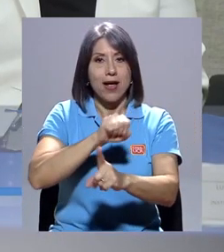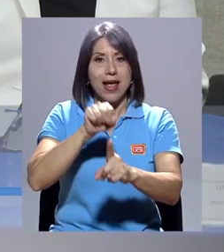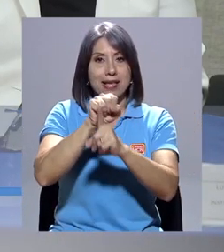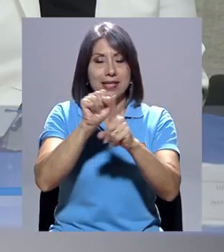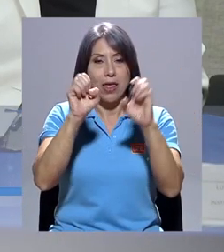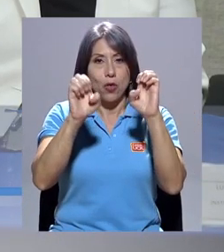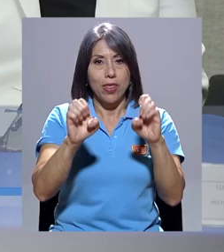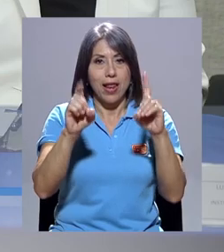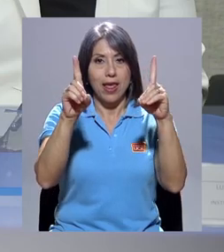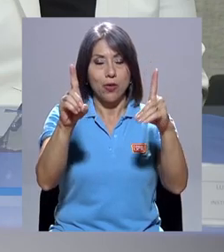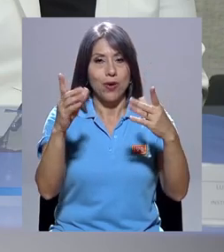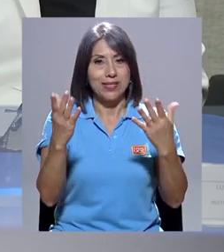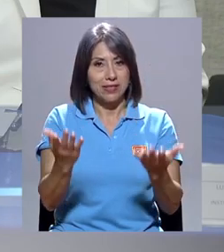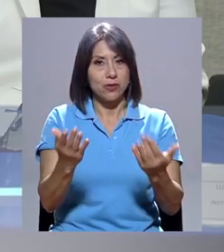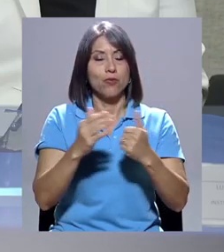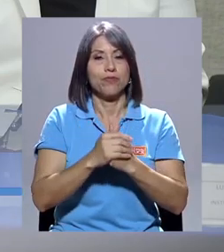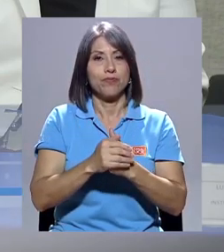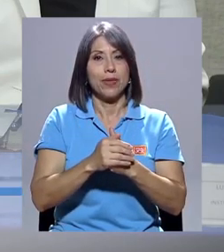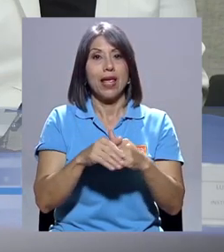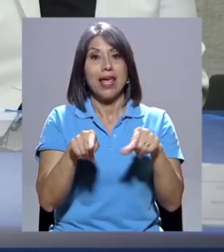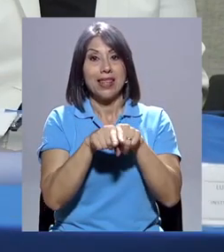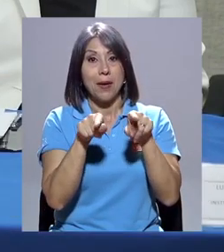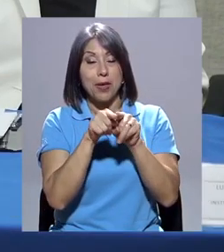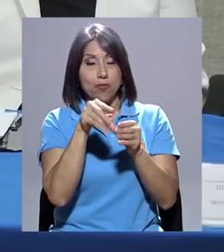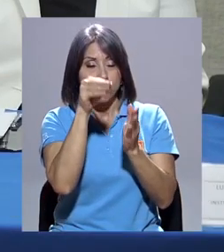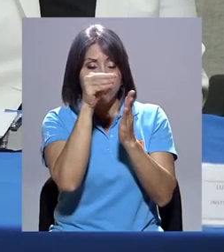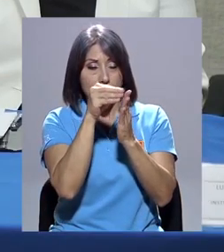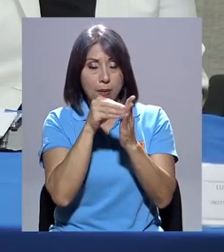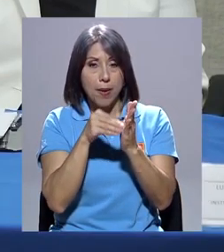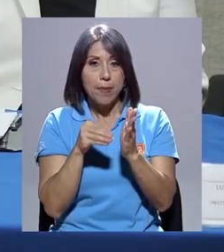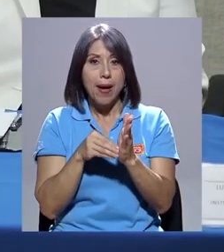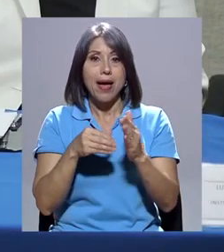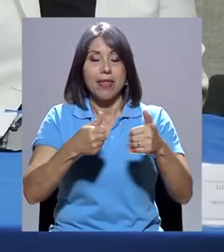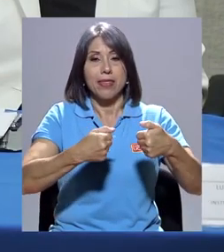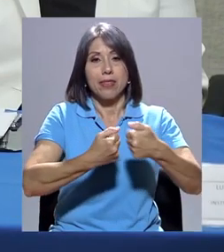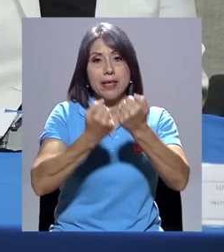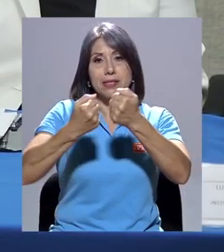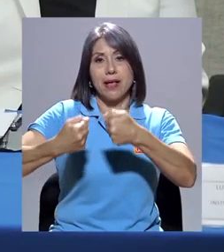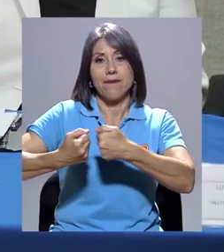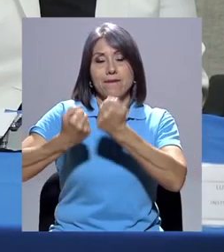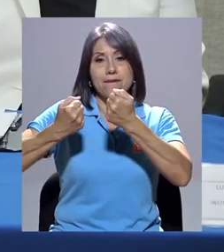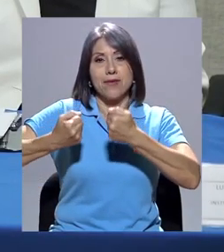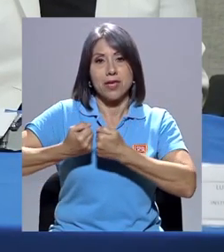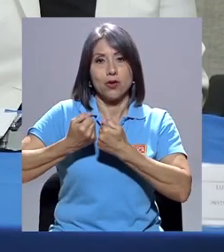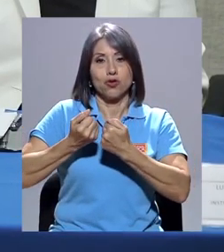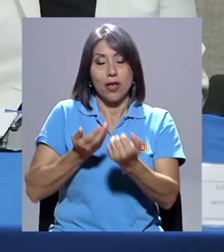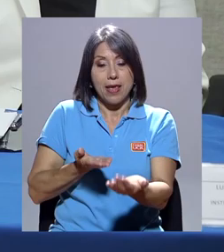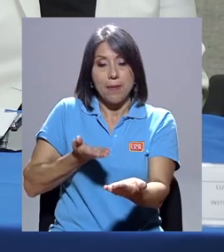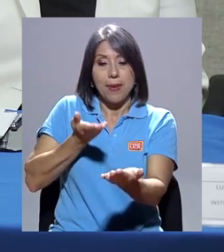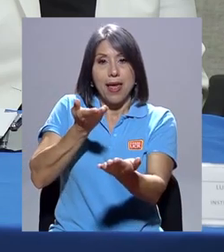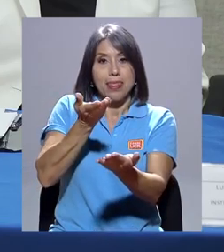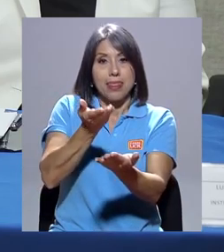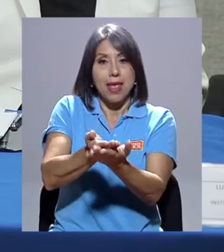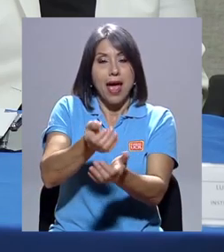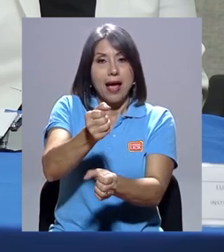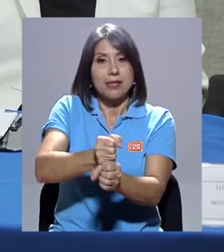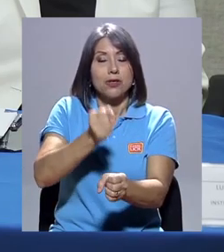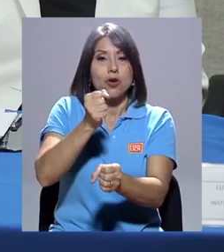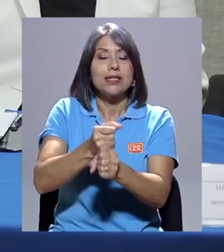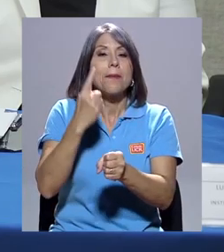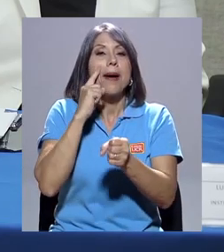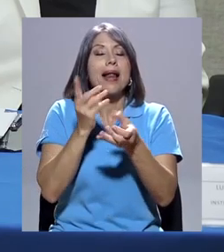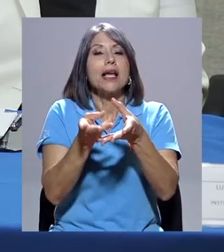y registra los desafíos y plantea acciones que favorezcan la solución de